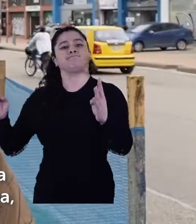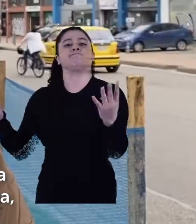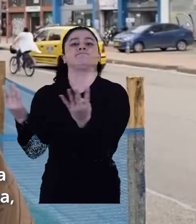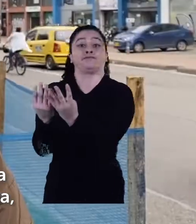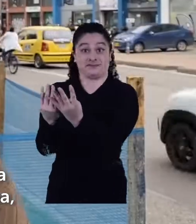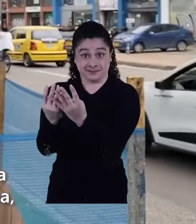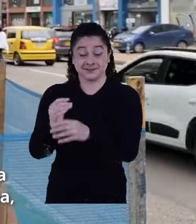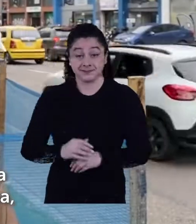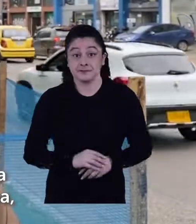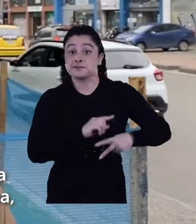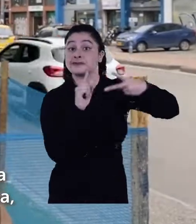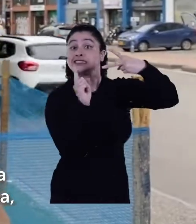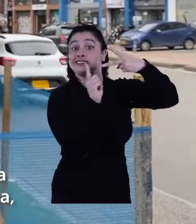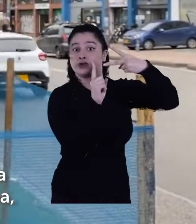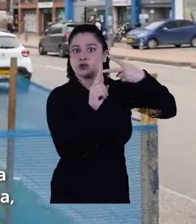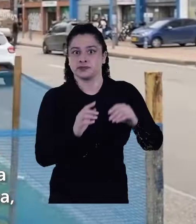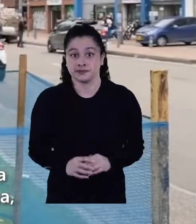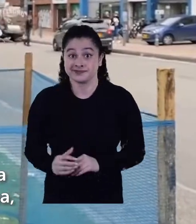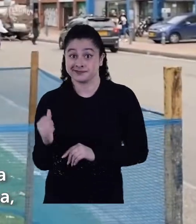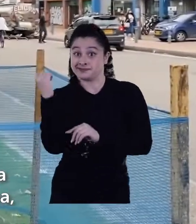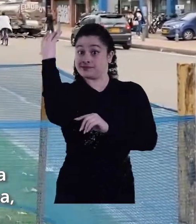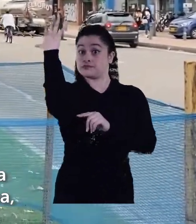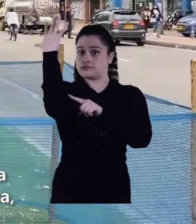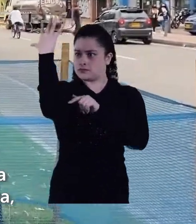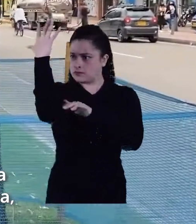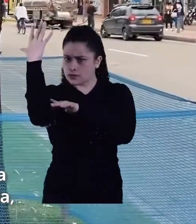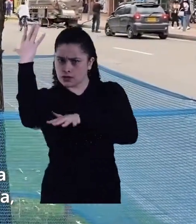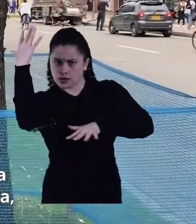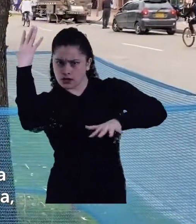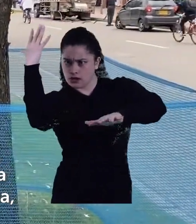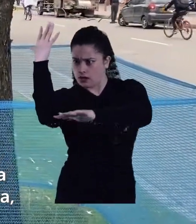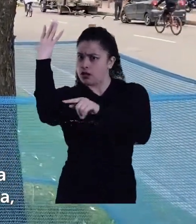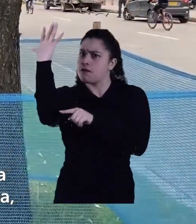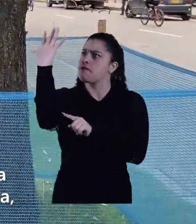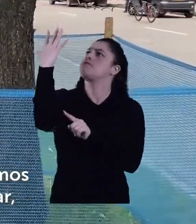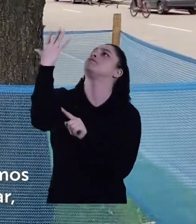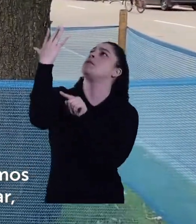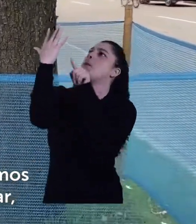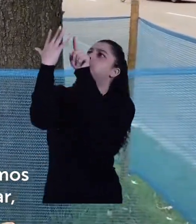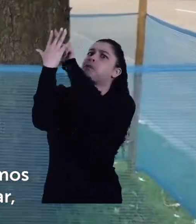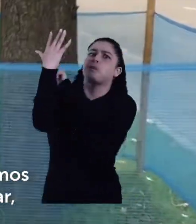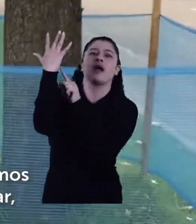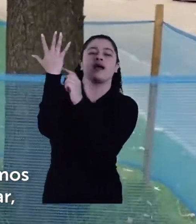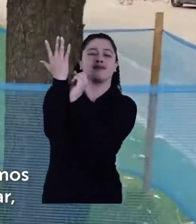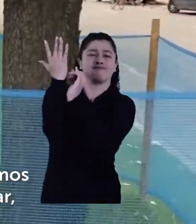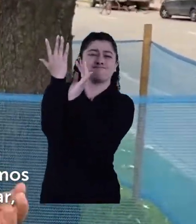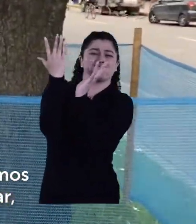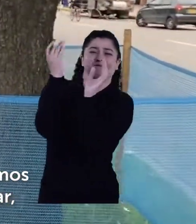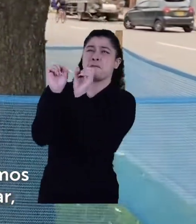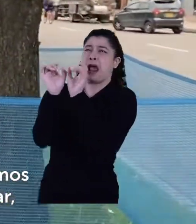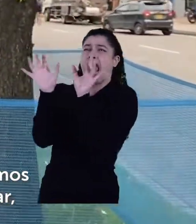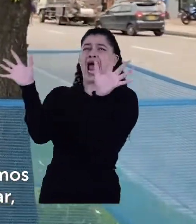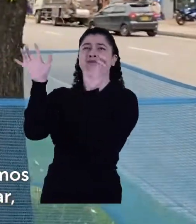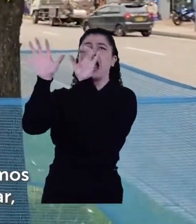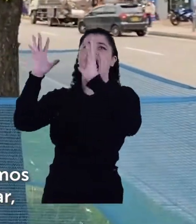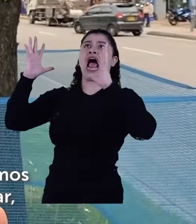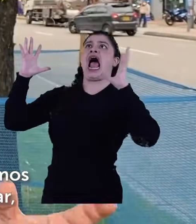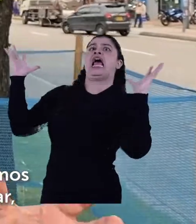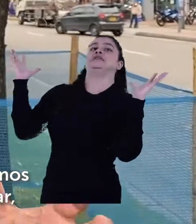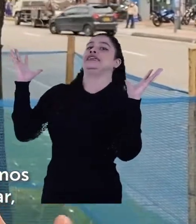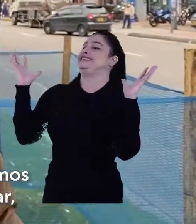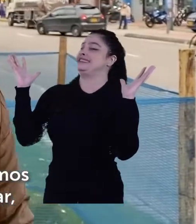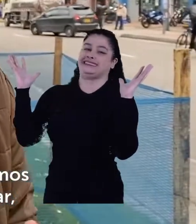2 iniciamos con una poda aérea para reducir el tamaño de la copa el árbol es bastante frondoso y